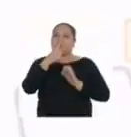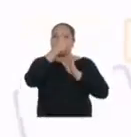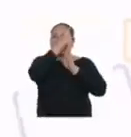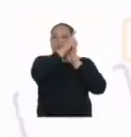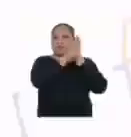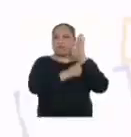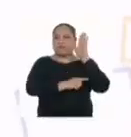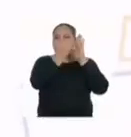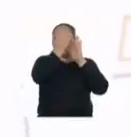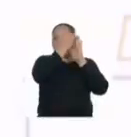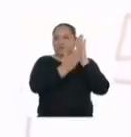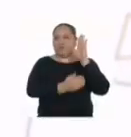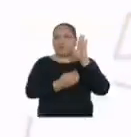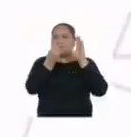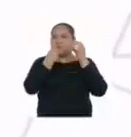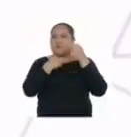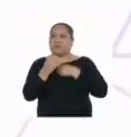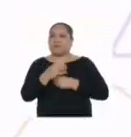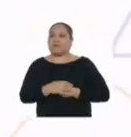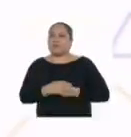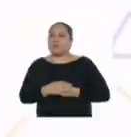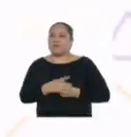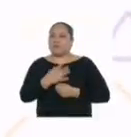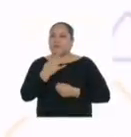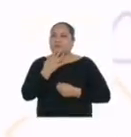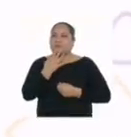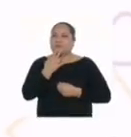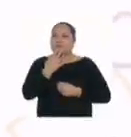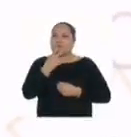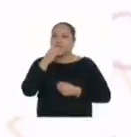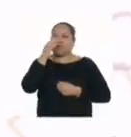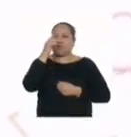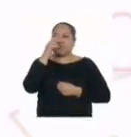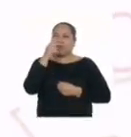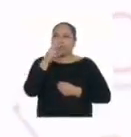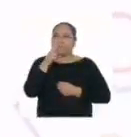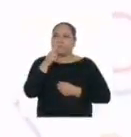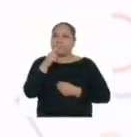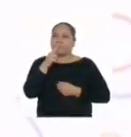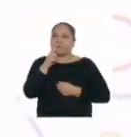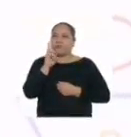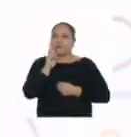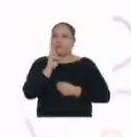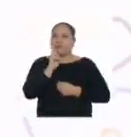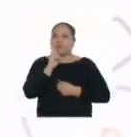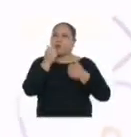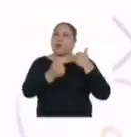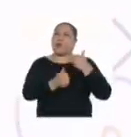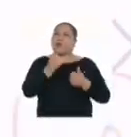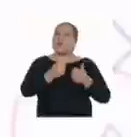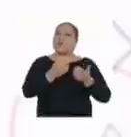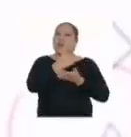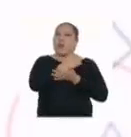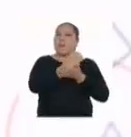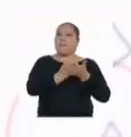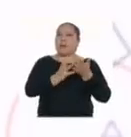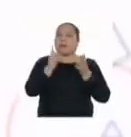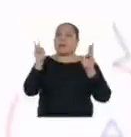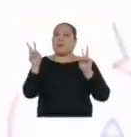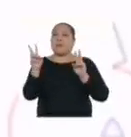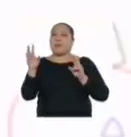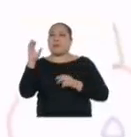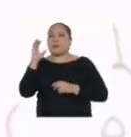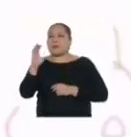haciendo un listado de alimentos. Creo que la pregunta dos... ¿Cuáles son las proporciones de